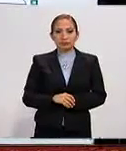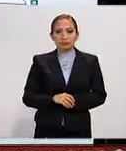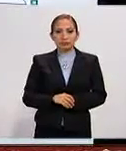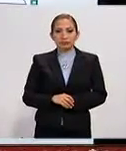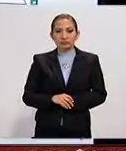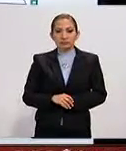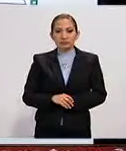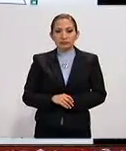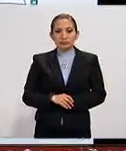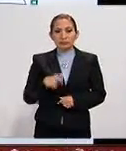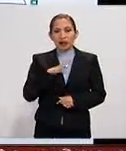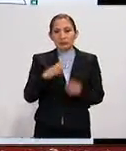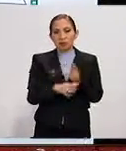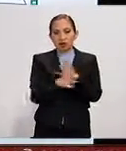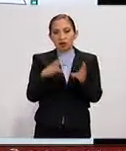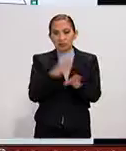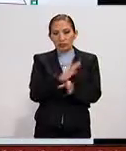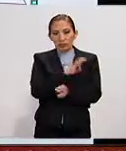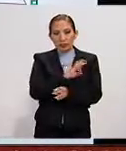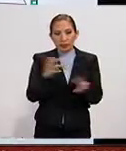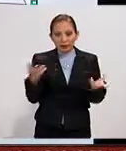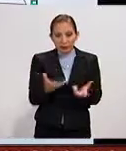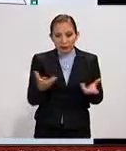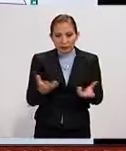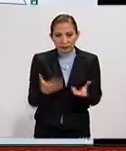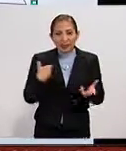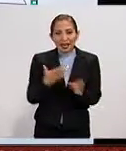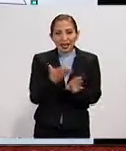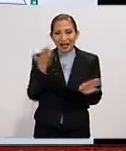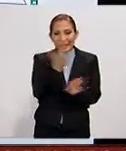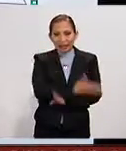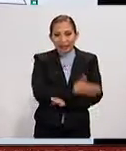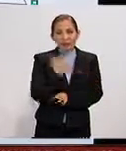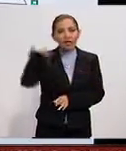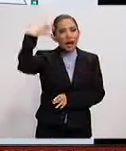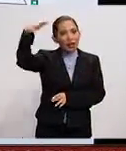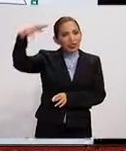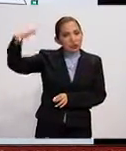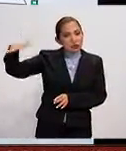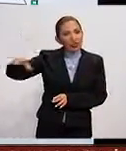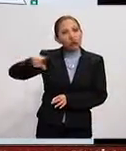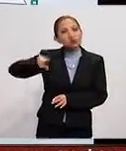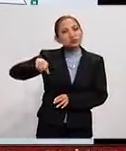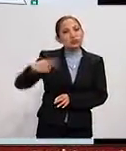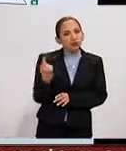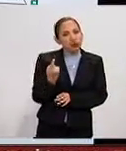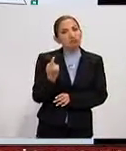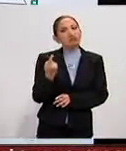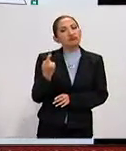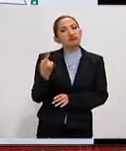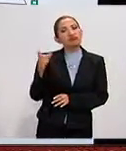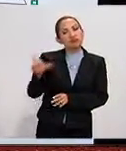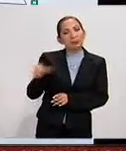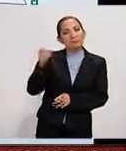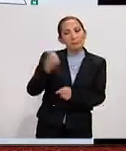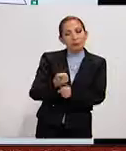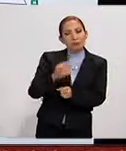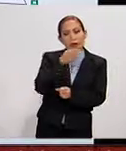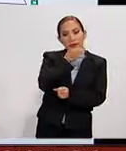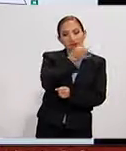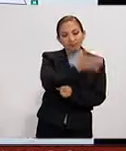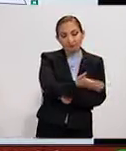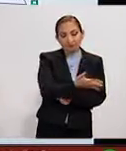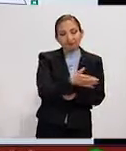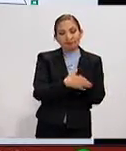Bueno, hay muchas cosas que se pueden hacer. Inicialmente, los adultos son, digamos, en la primera alerta